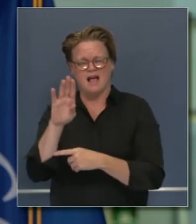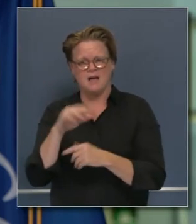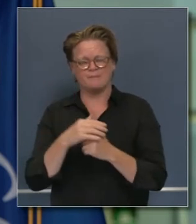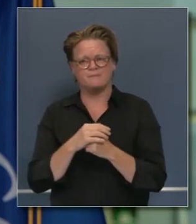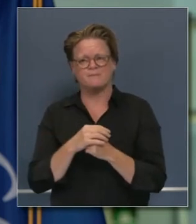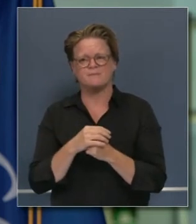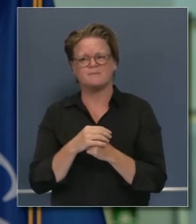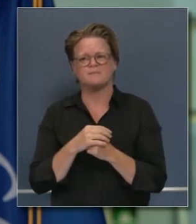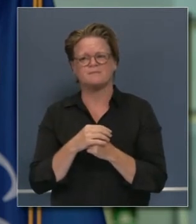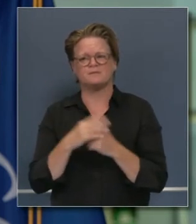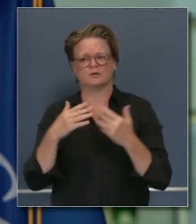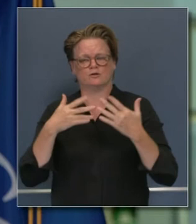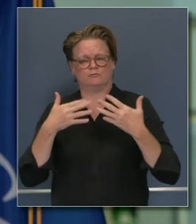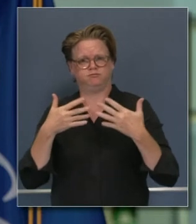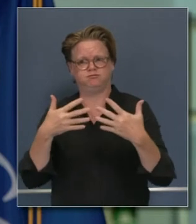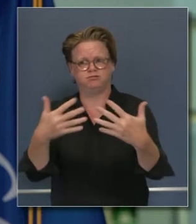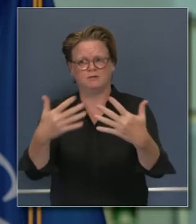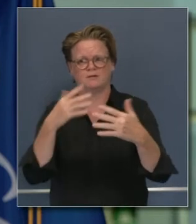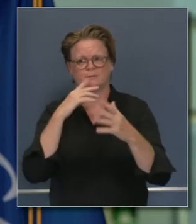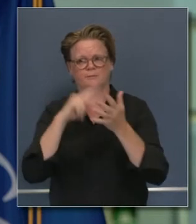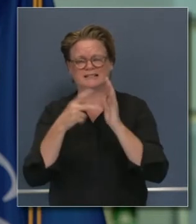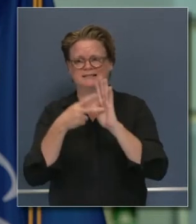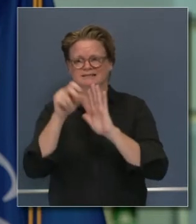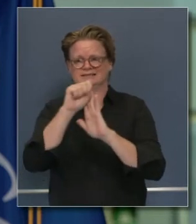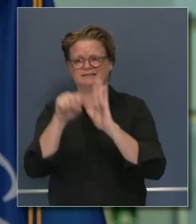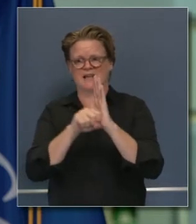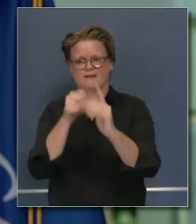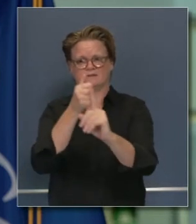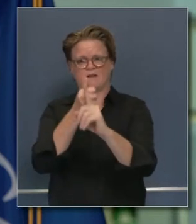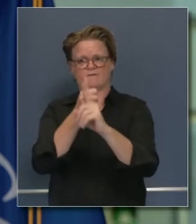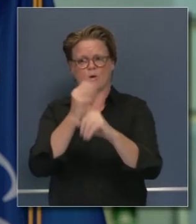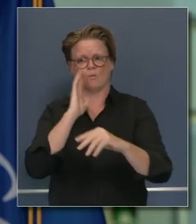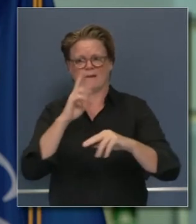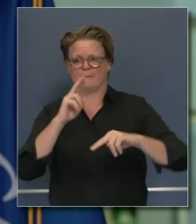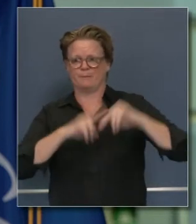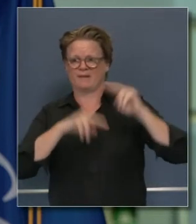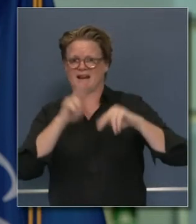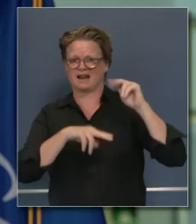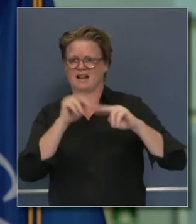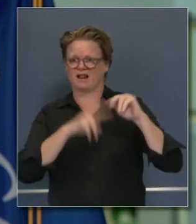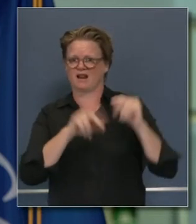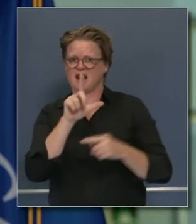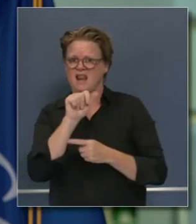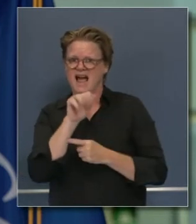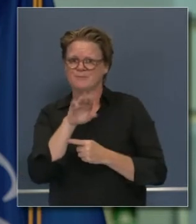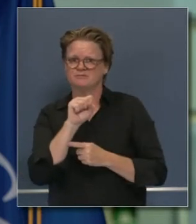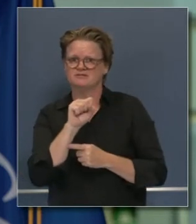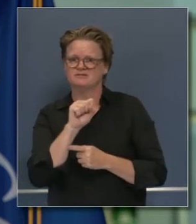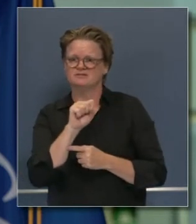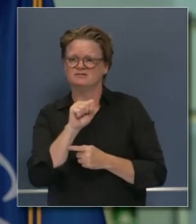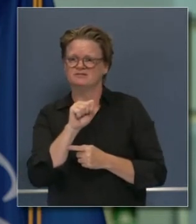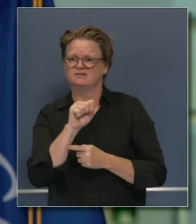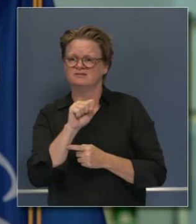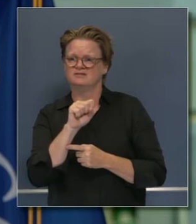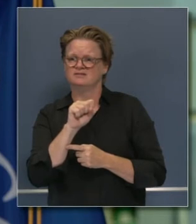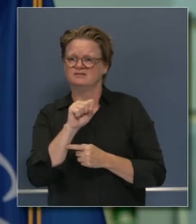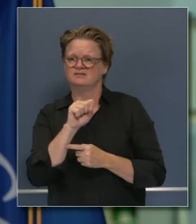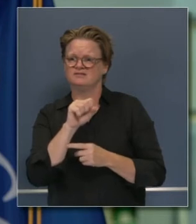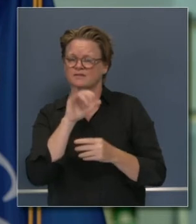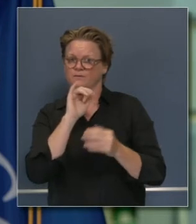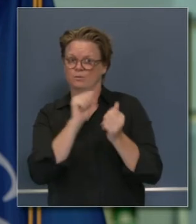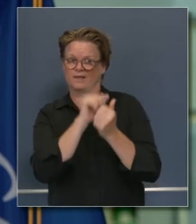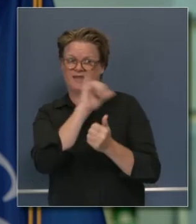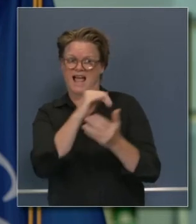procesar esto quiere decir que el estado va a construir un laboratorio masivo para procesar esto